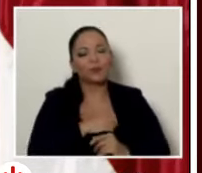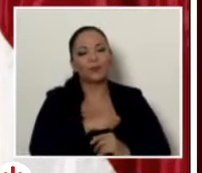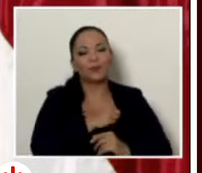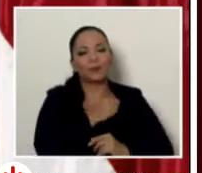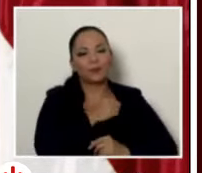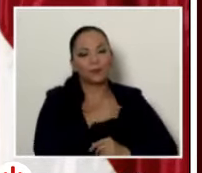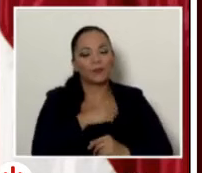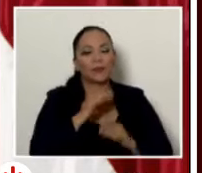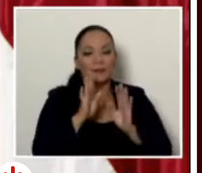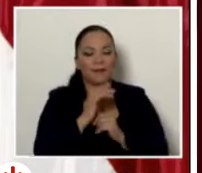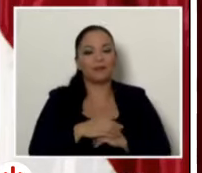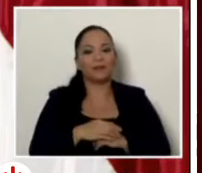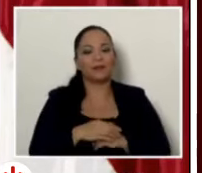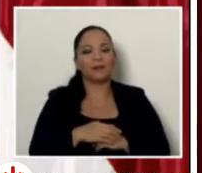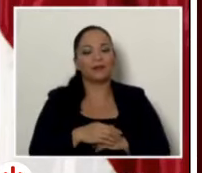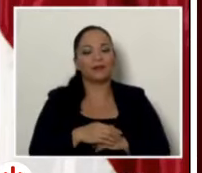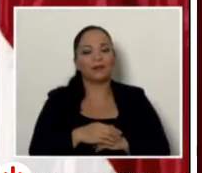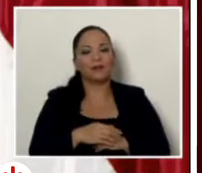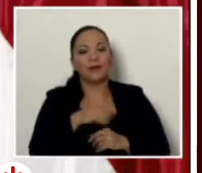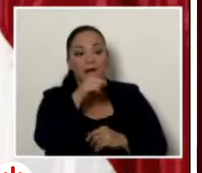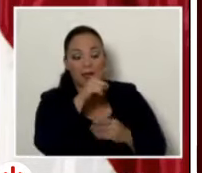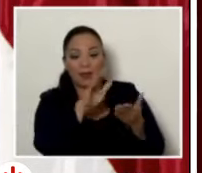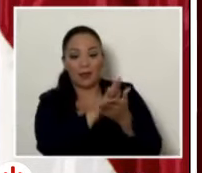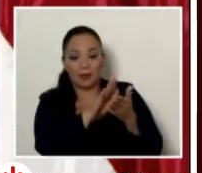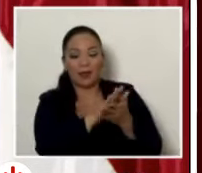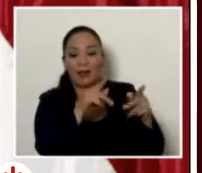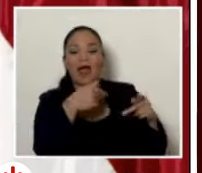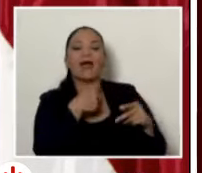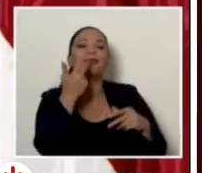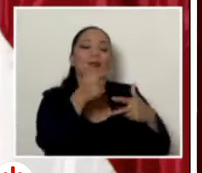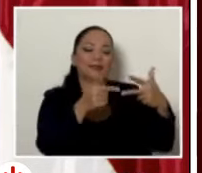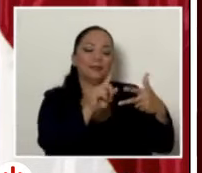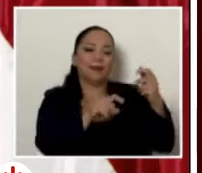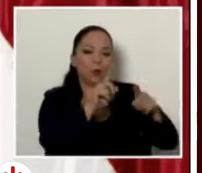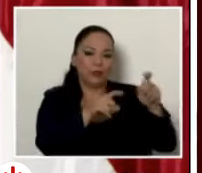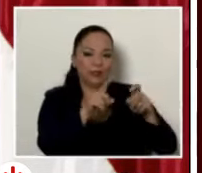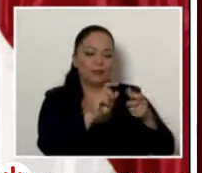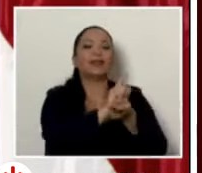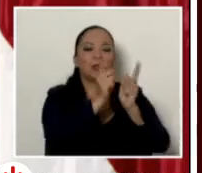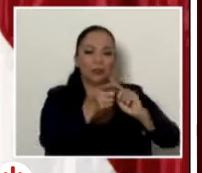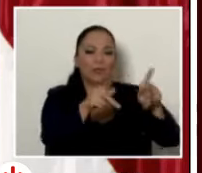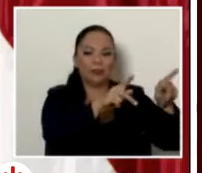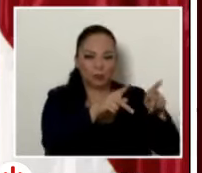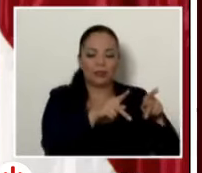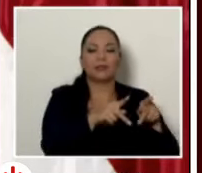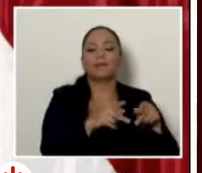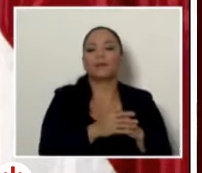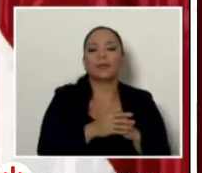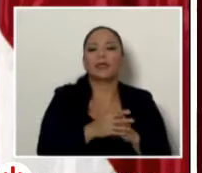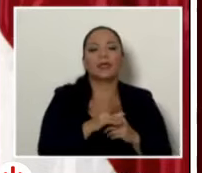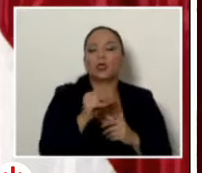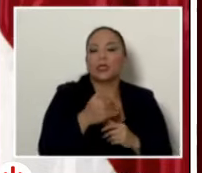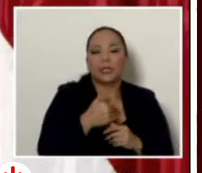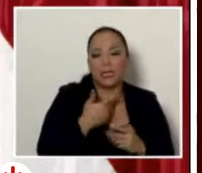entonces en ese editorial hay tres preguntas solo para traducirle a la gente que no tiene digamos el ancho de